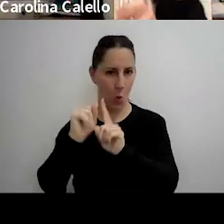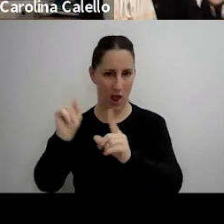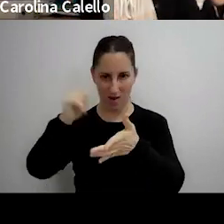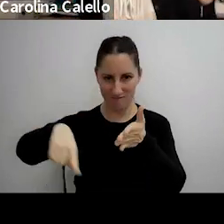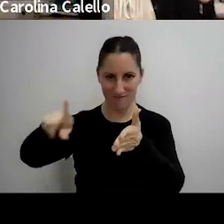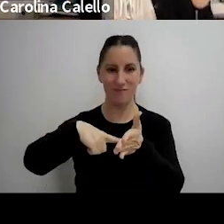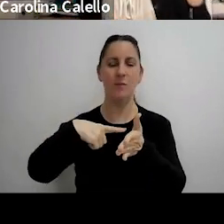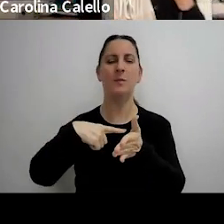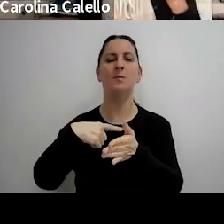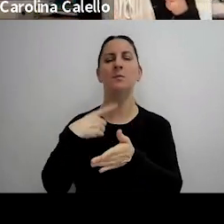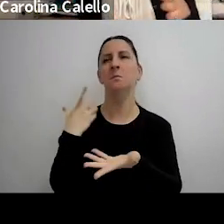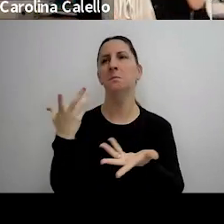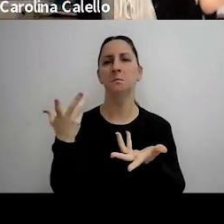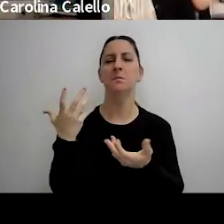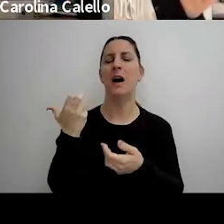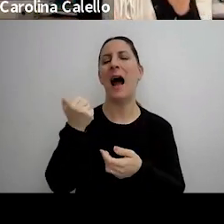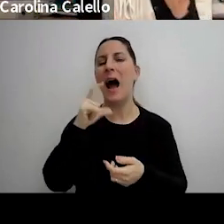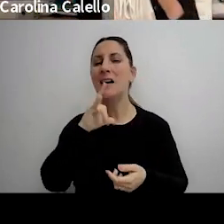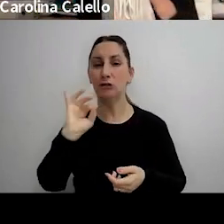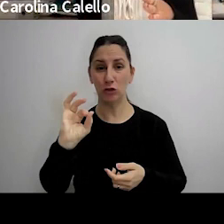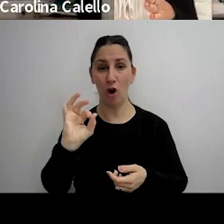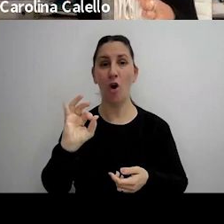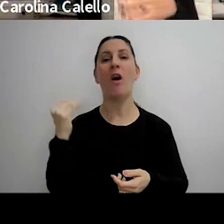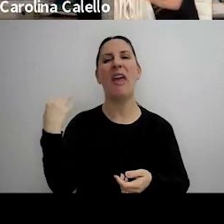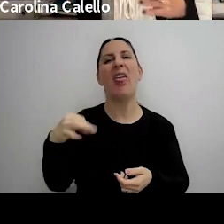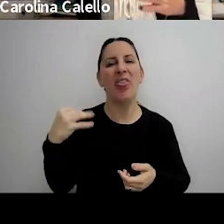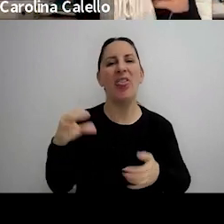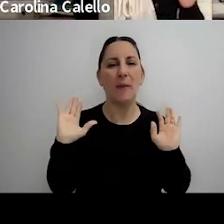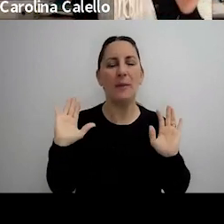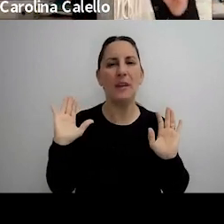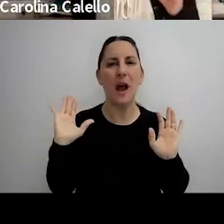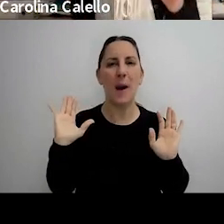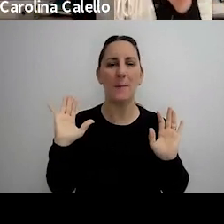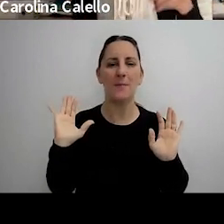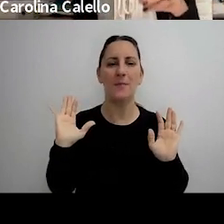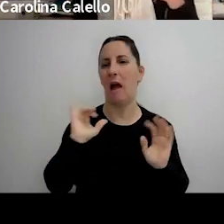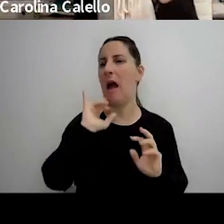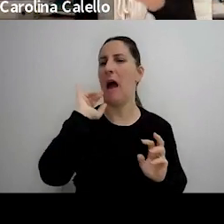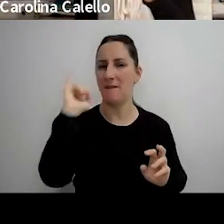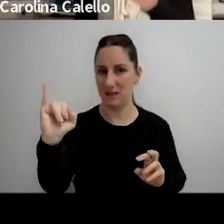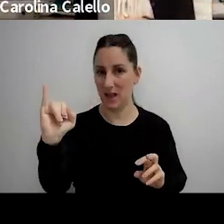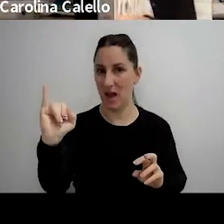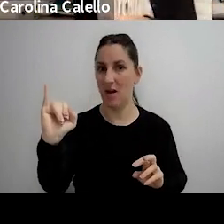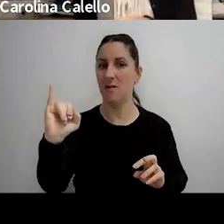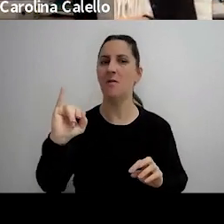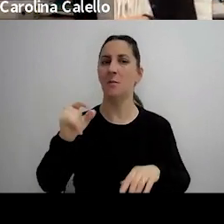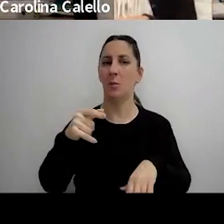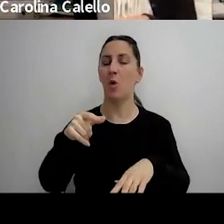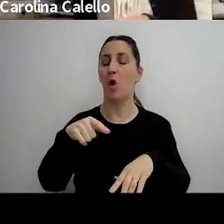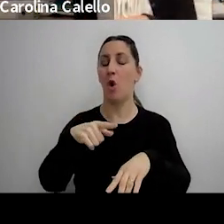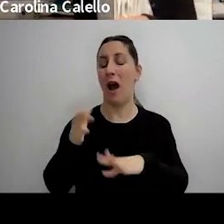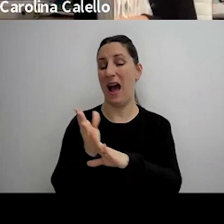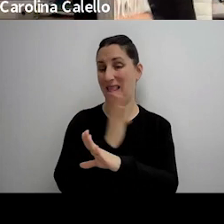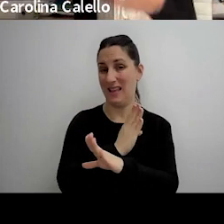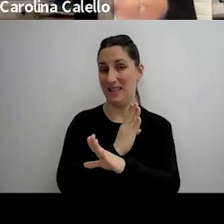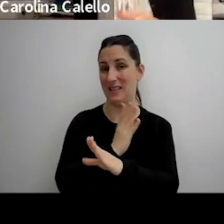un acto que se tenía que notificar en forma previa a